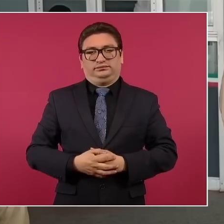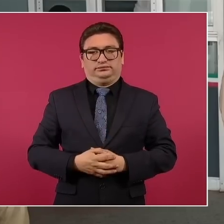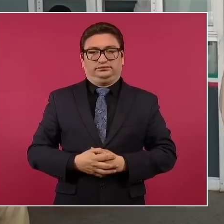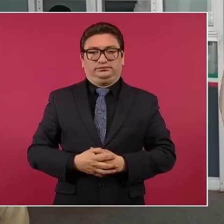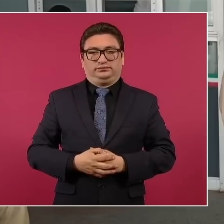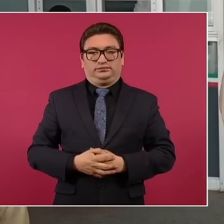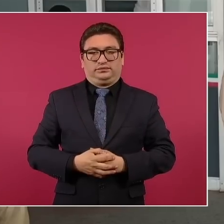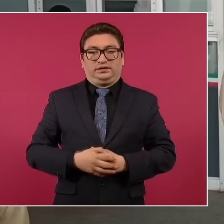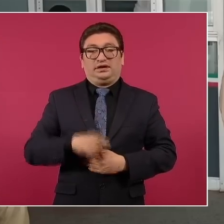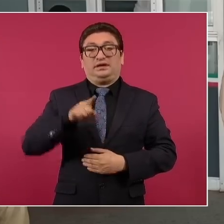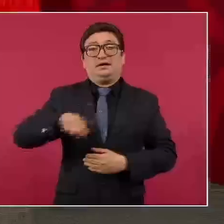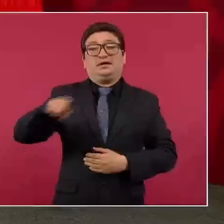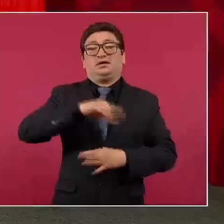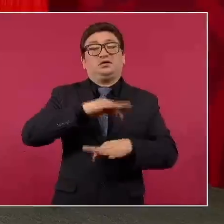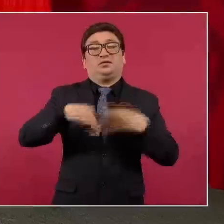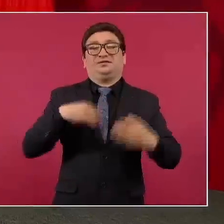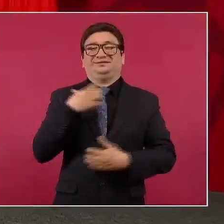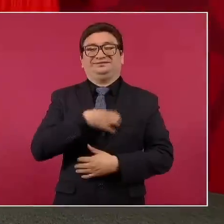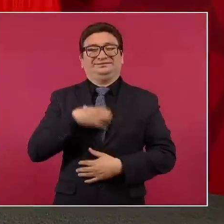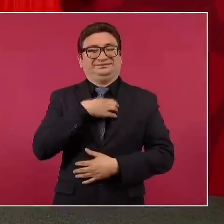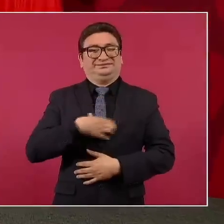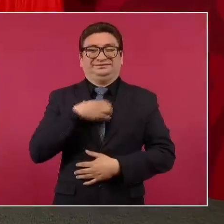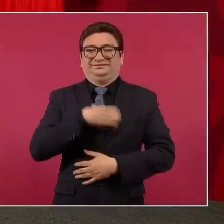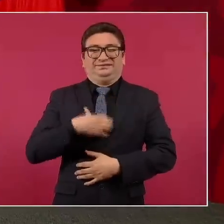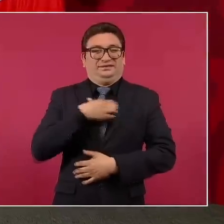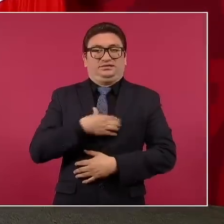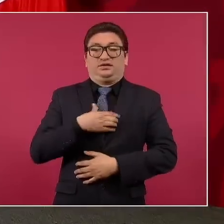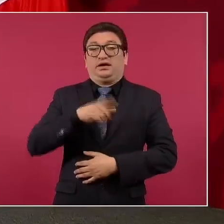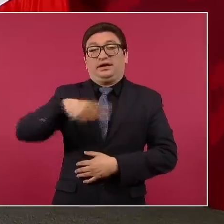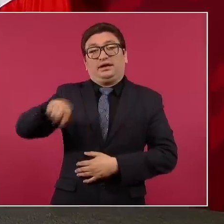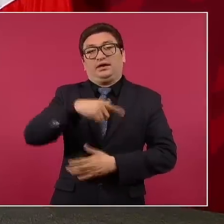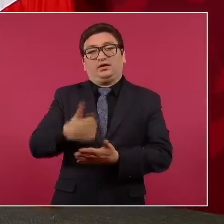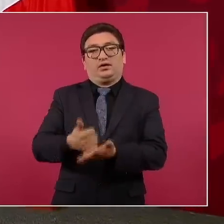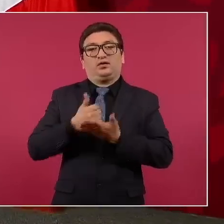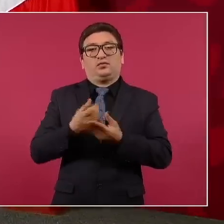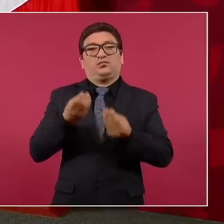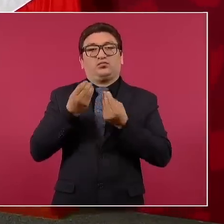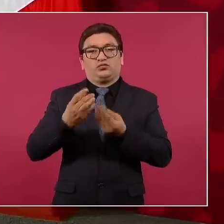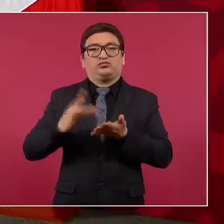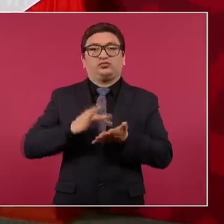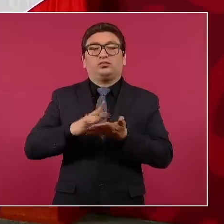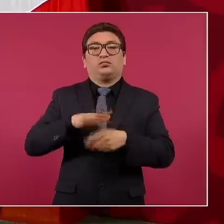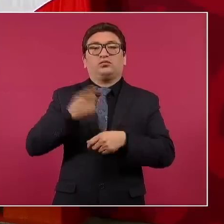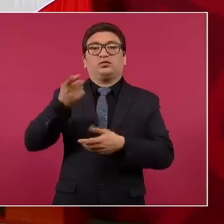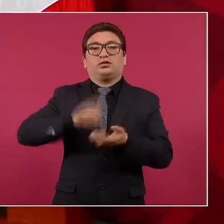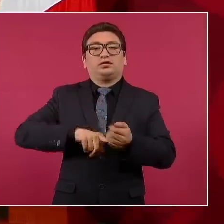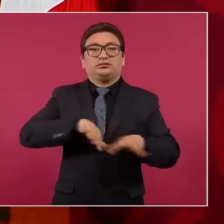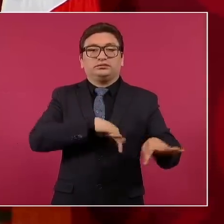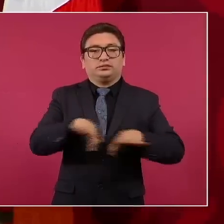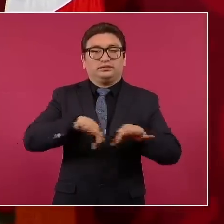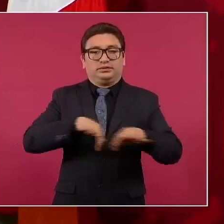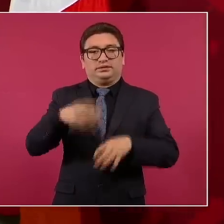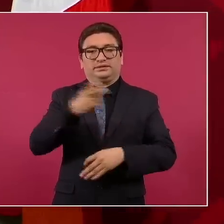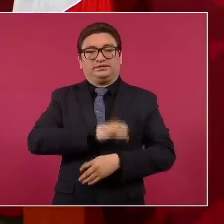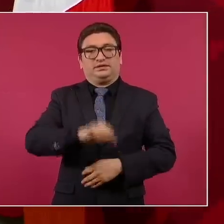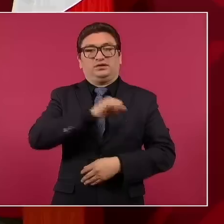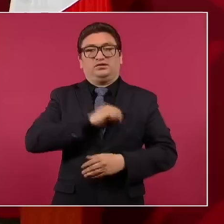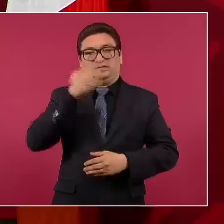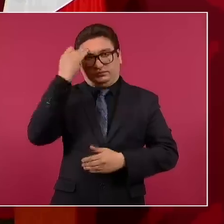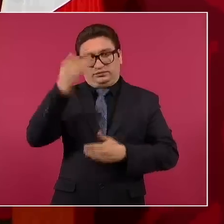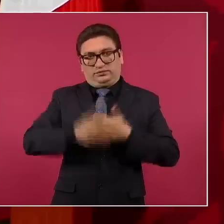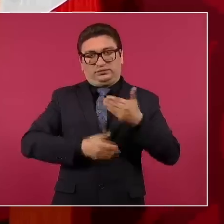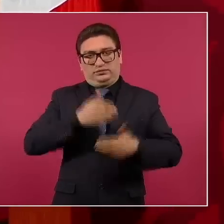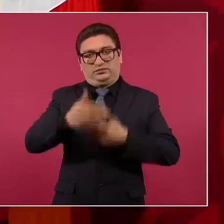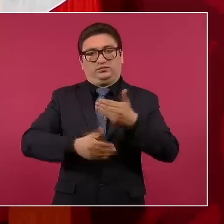y están muy contentos y nos están ayudando mucho, como siempre los trabajadores de la salud. Y es un proceso